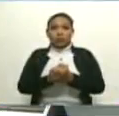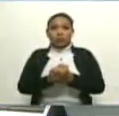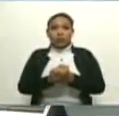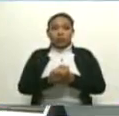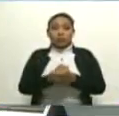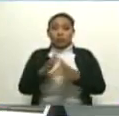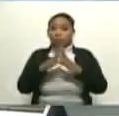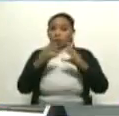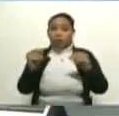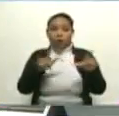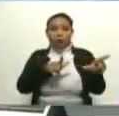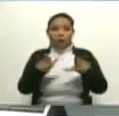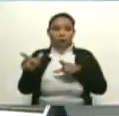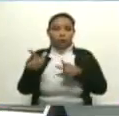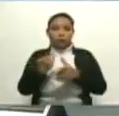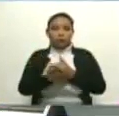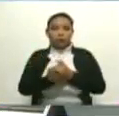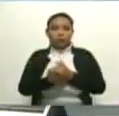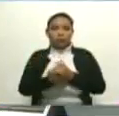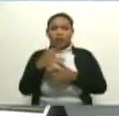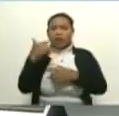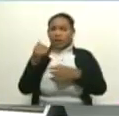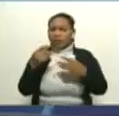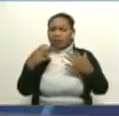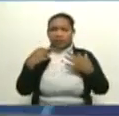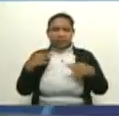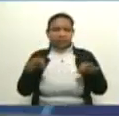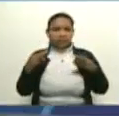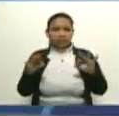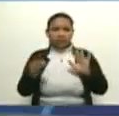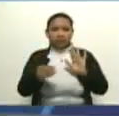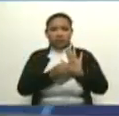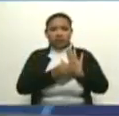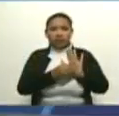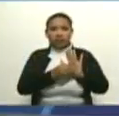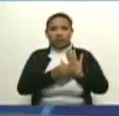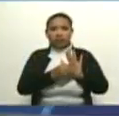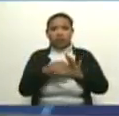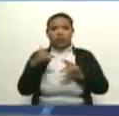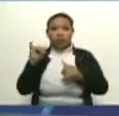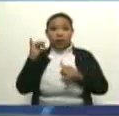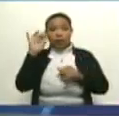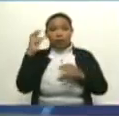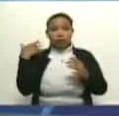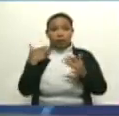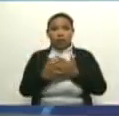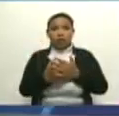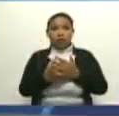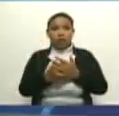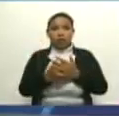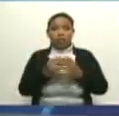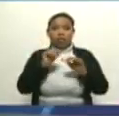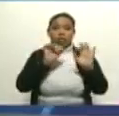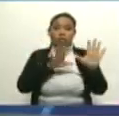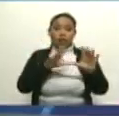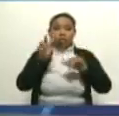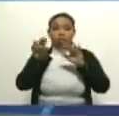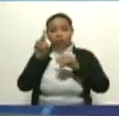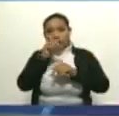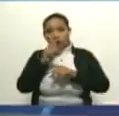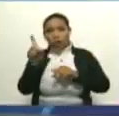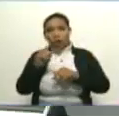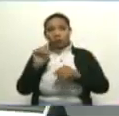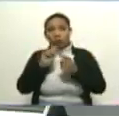previsto, pues. Sí. Él tiene una vida normal con su marcapaso. Bueno, 10, 12 años de duración. A los 10, 12 años aspiro a estar vivo y